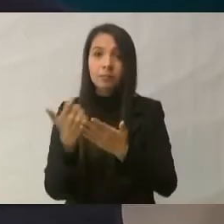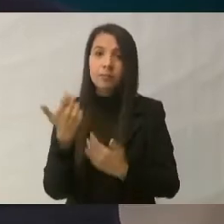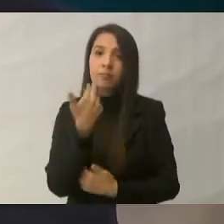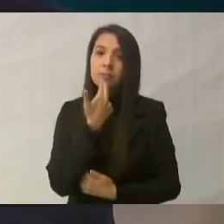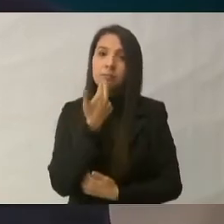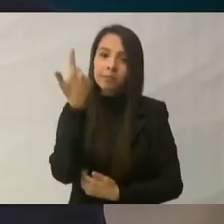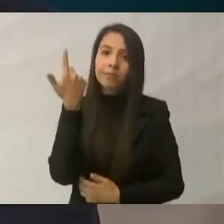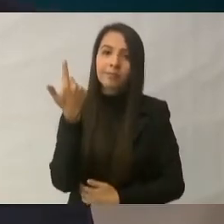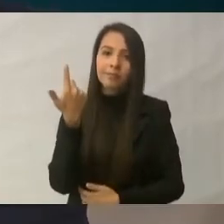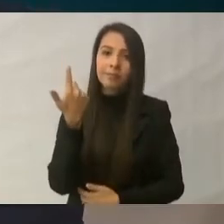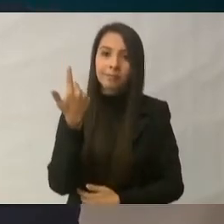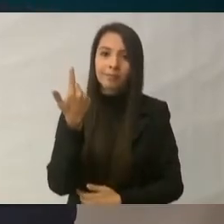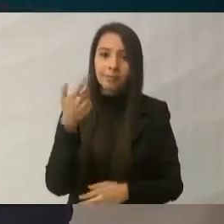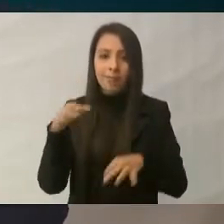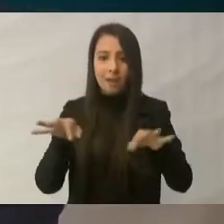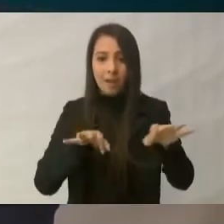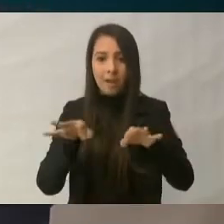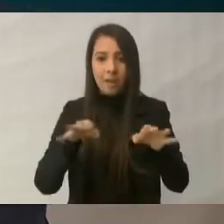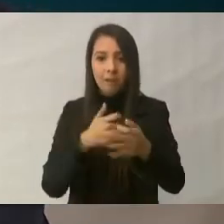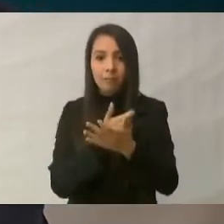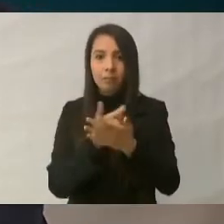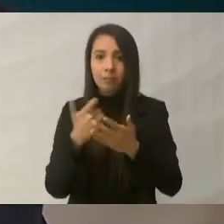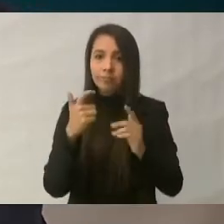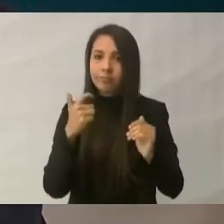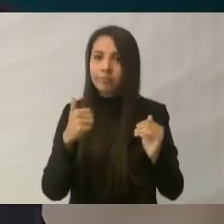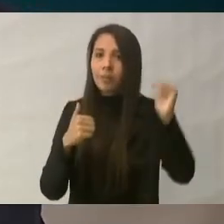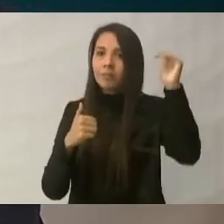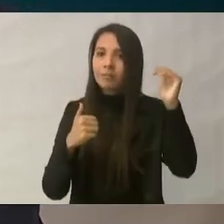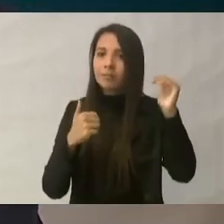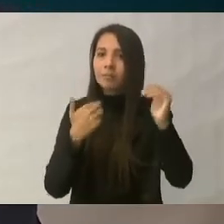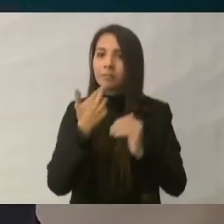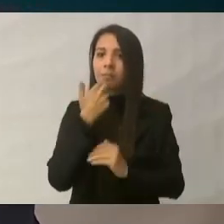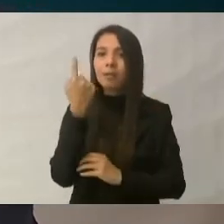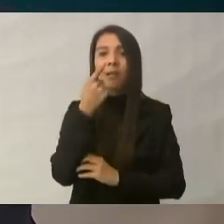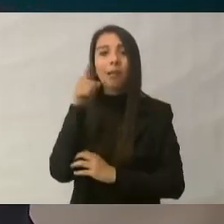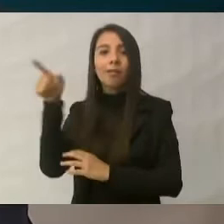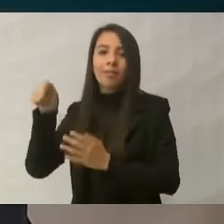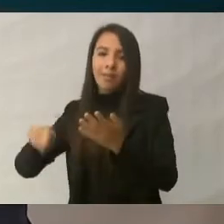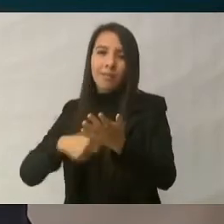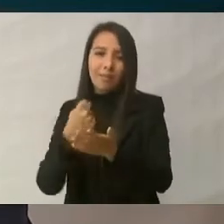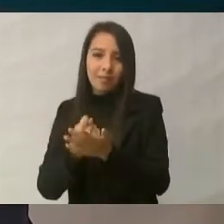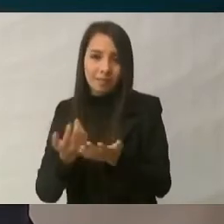que en Tamaulipas, por ejemplo.